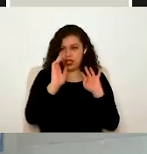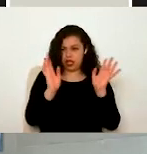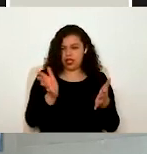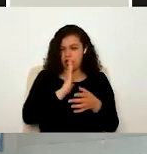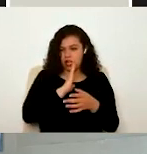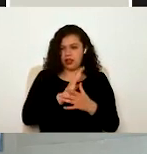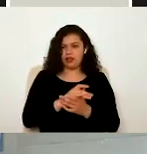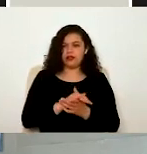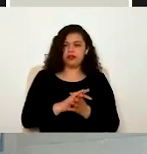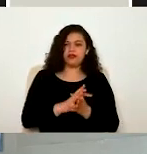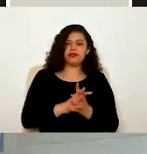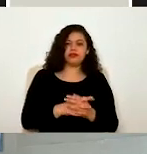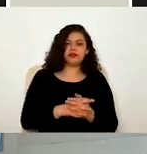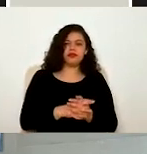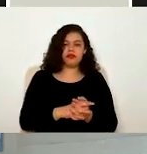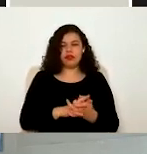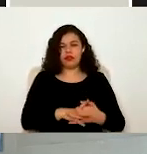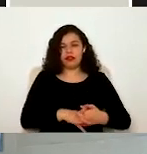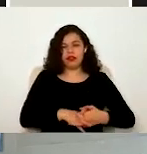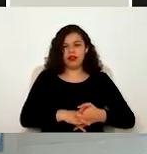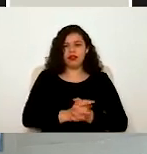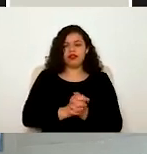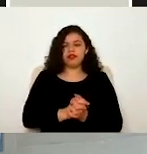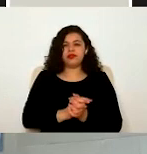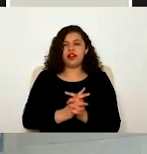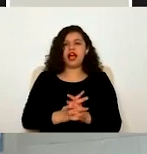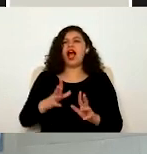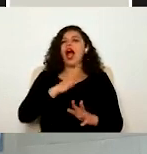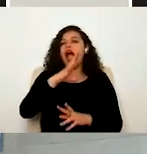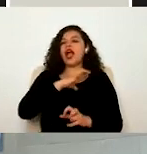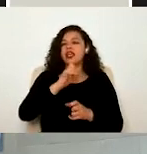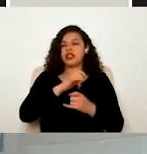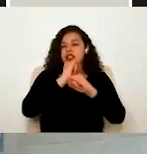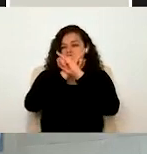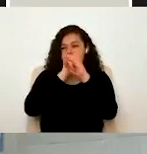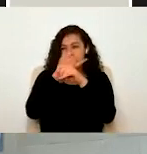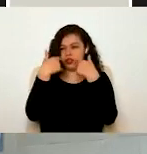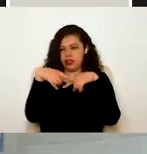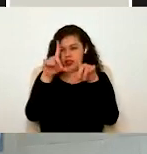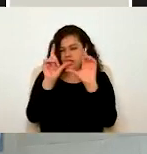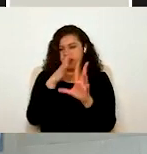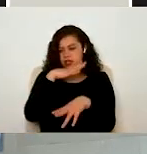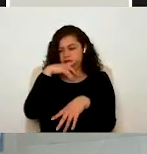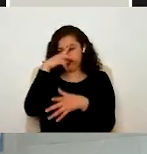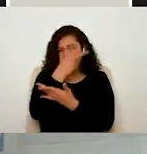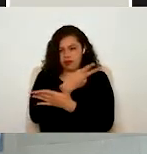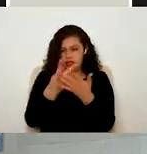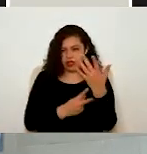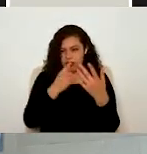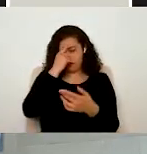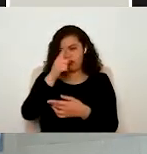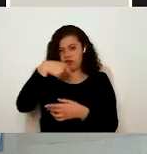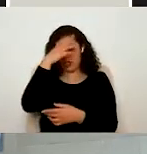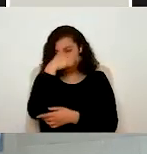Tenemos una versión digital del, del planeador que ya está disponible para que ustedes lo puedan